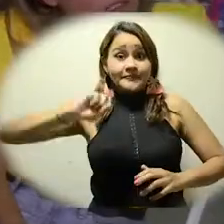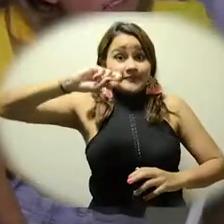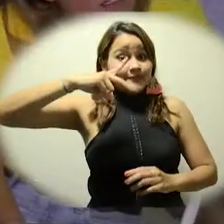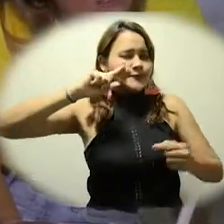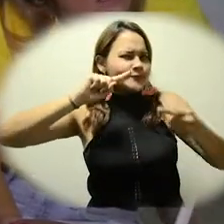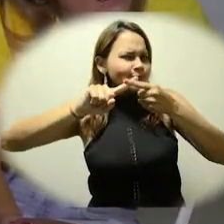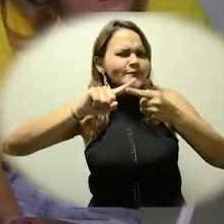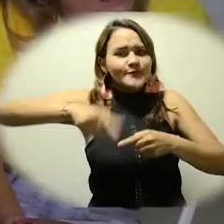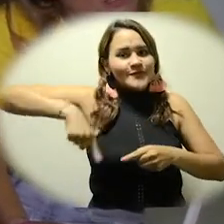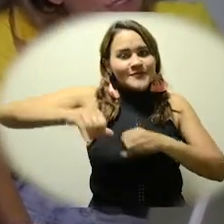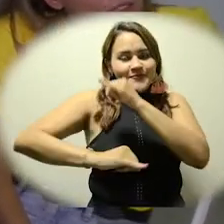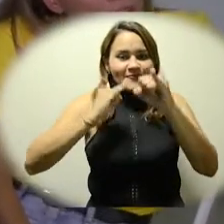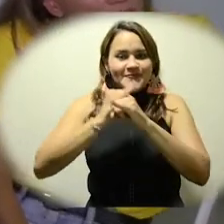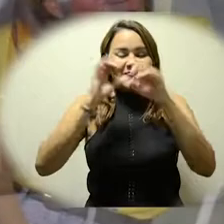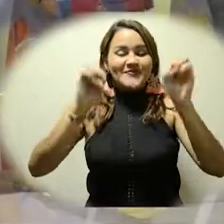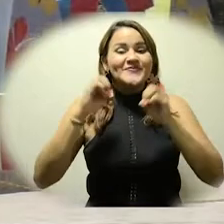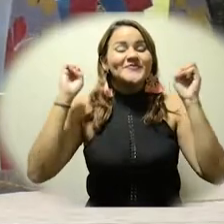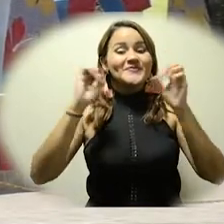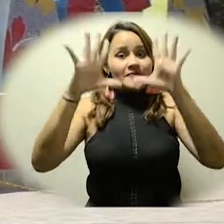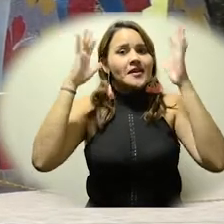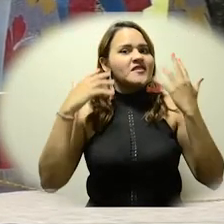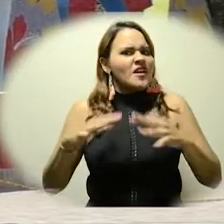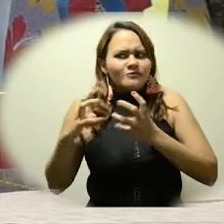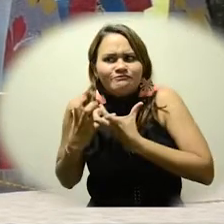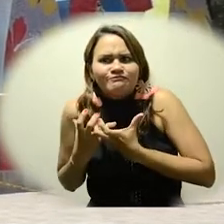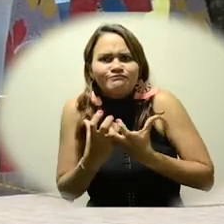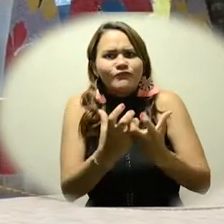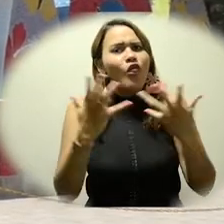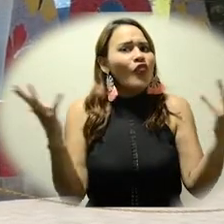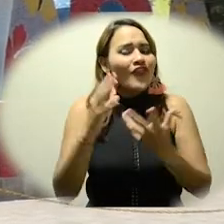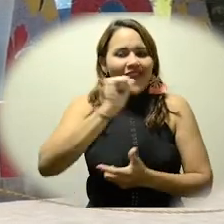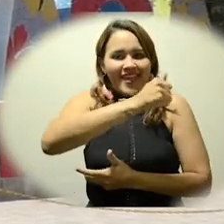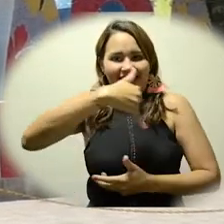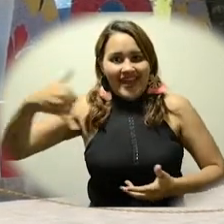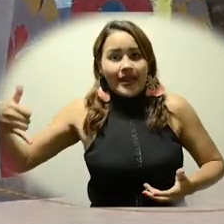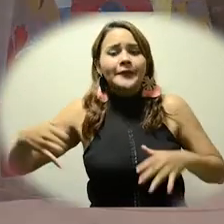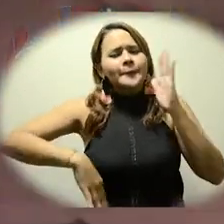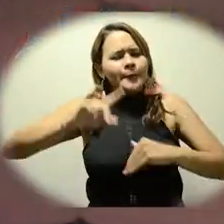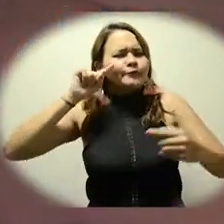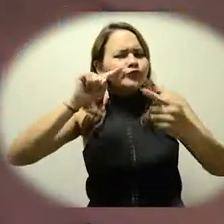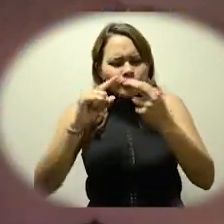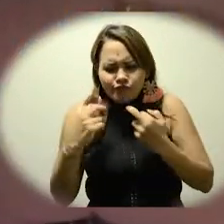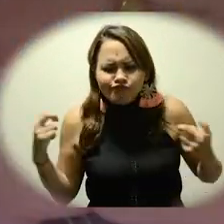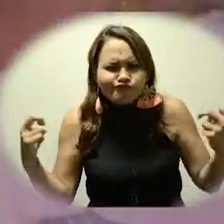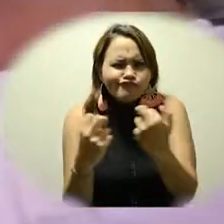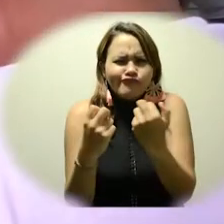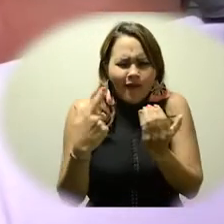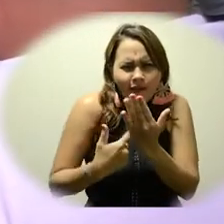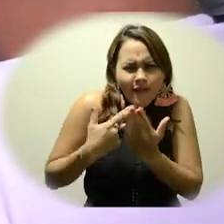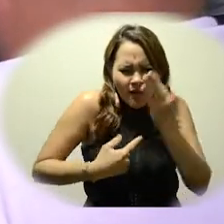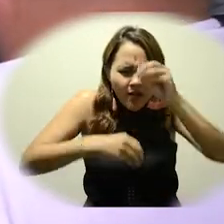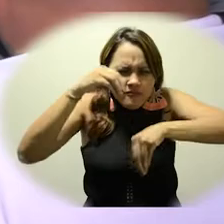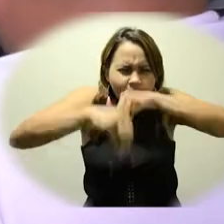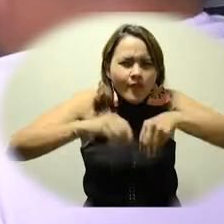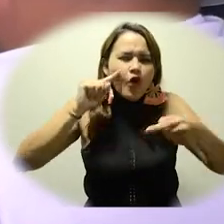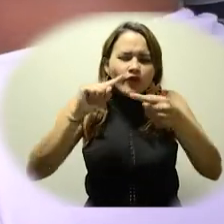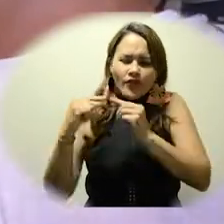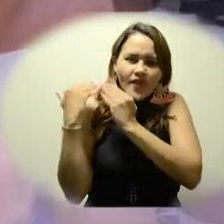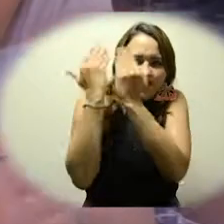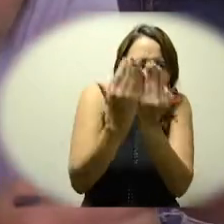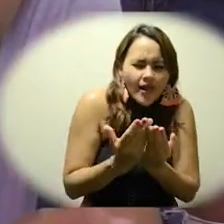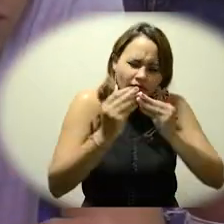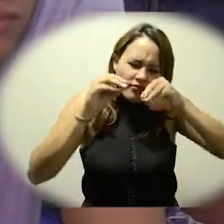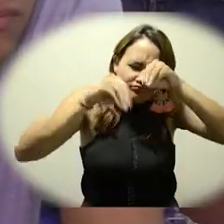La segunda versión de la Escuela Internacional del Realismo Mágico tomó el rumbo hacia Aracataca, donde se está desarrollando un laboratorio de codiseño de